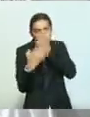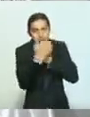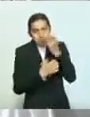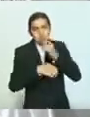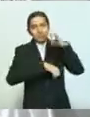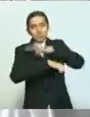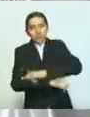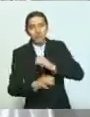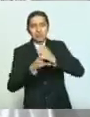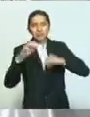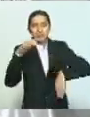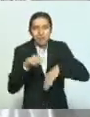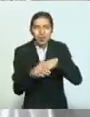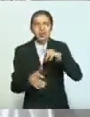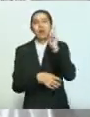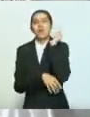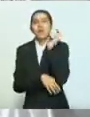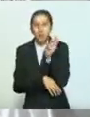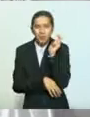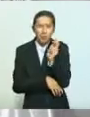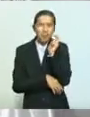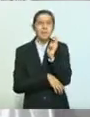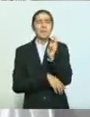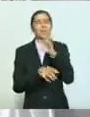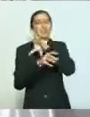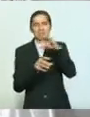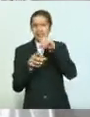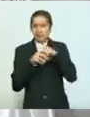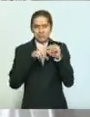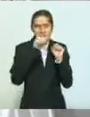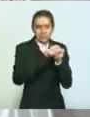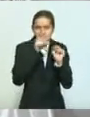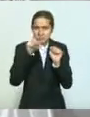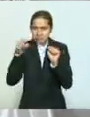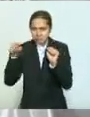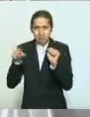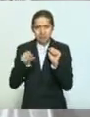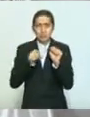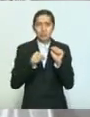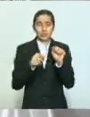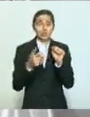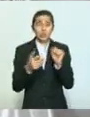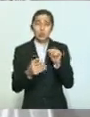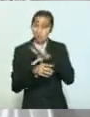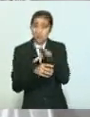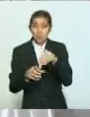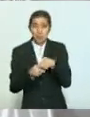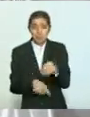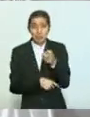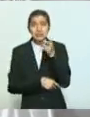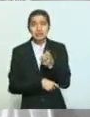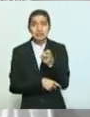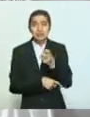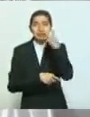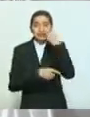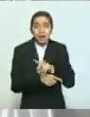en las combis del transporte público y todo lo que esto implica,